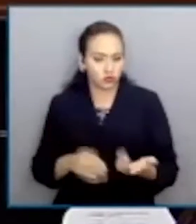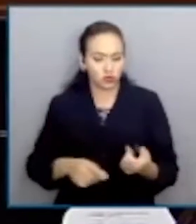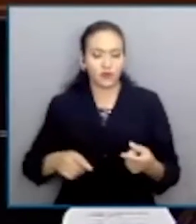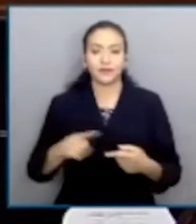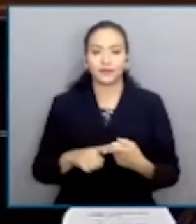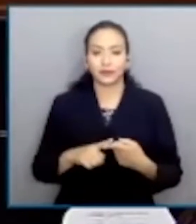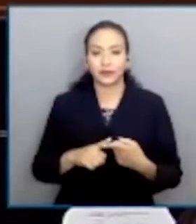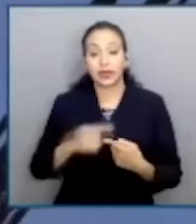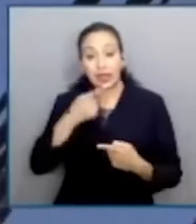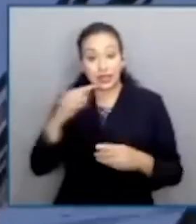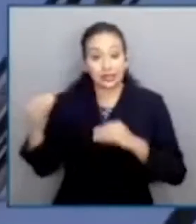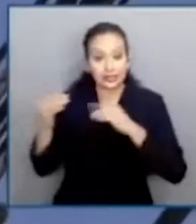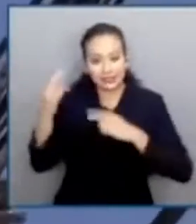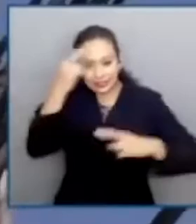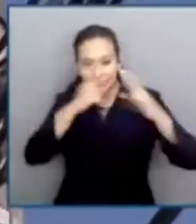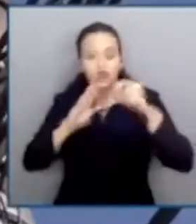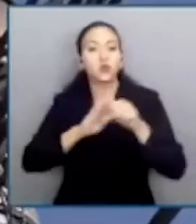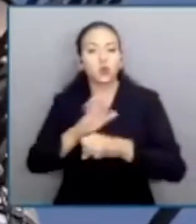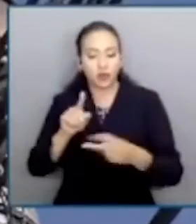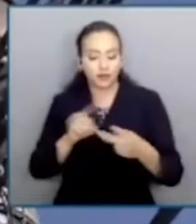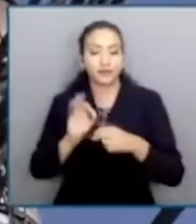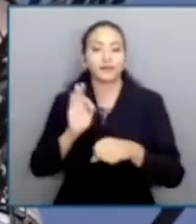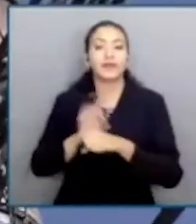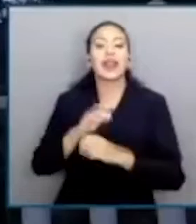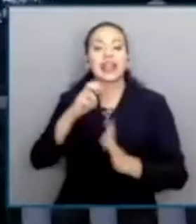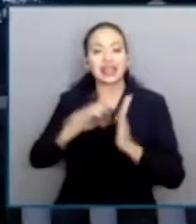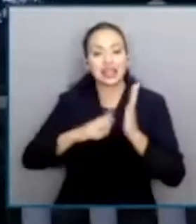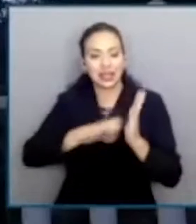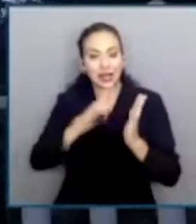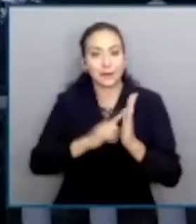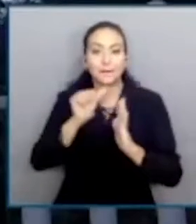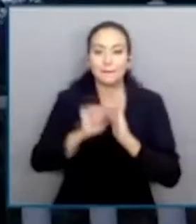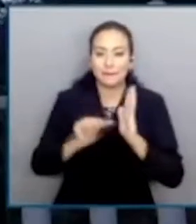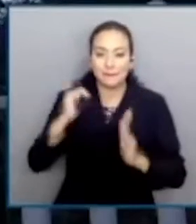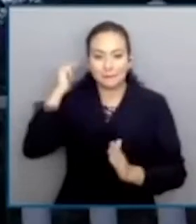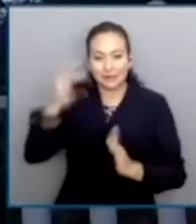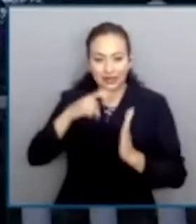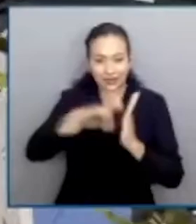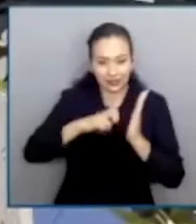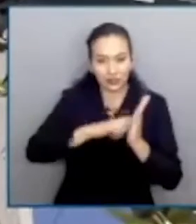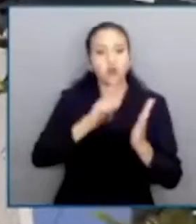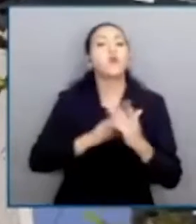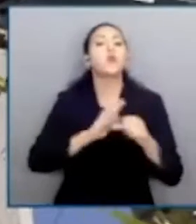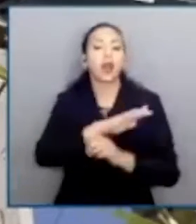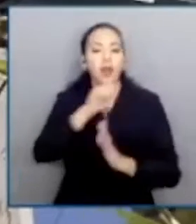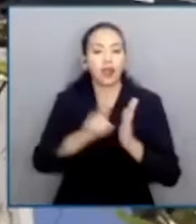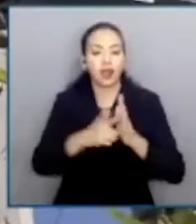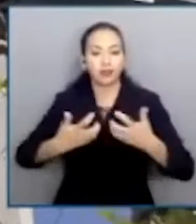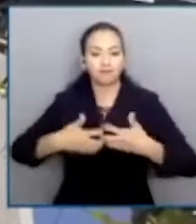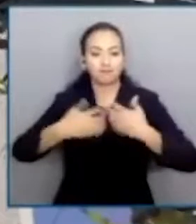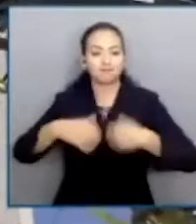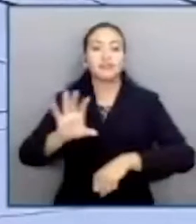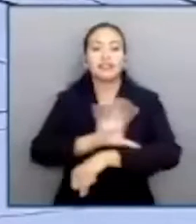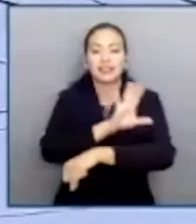revisión por el que se pronunciaría sobre la validez de las reformas de marzo de 2021 a la ley de la industria eléctrica sobre el funcionamiento del